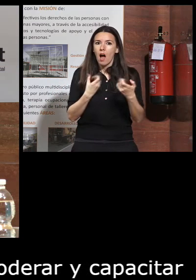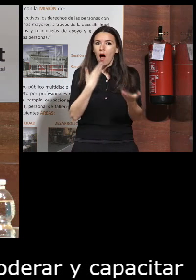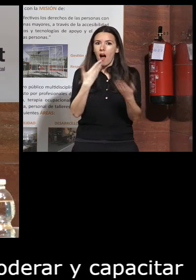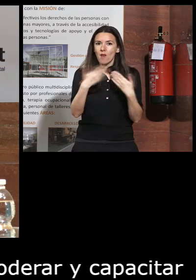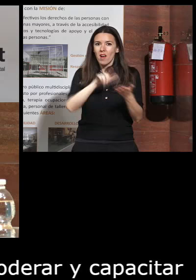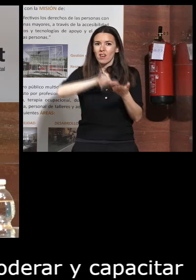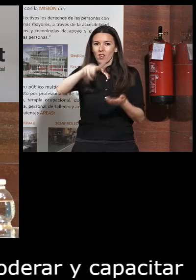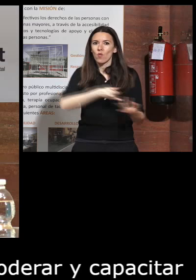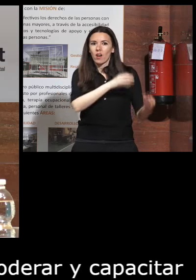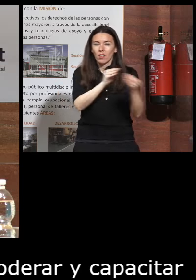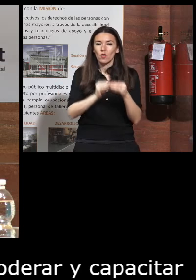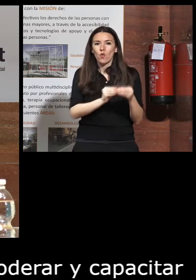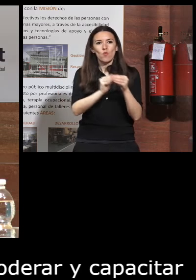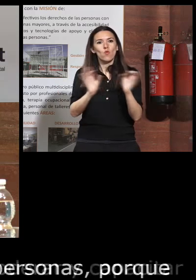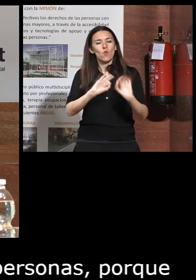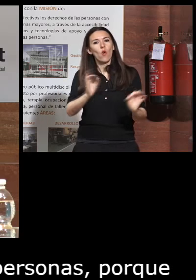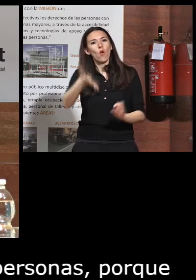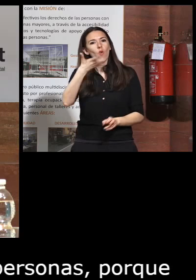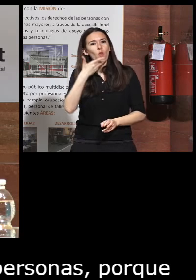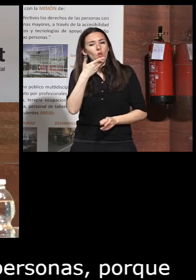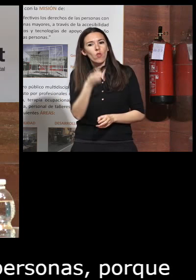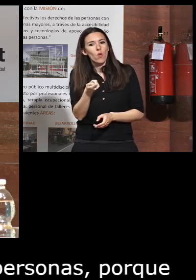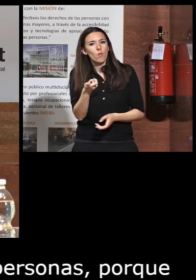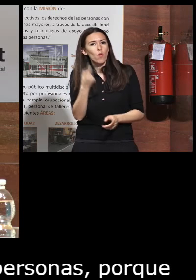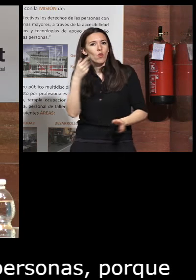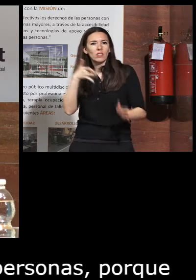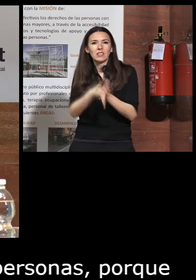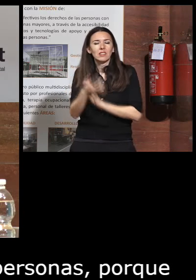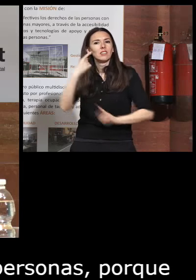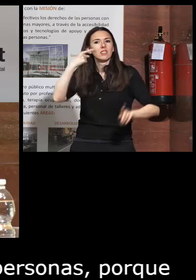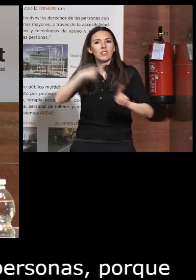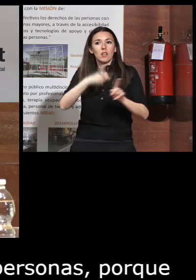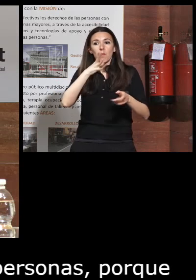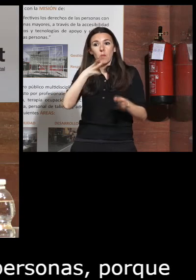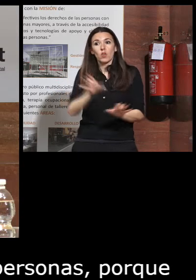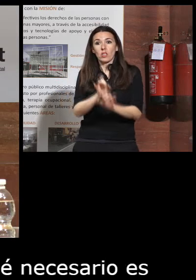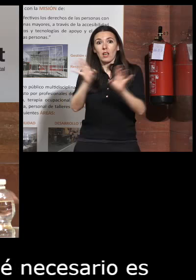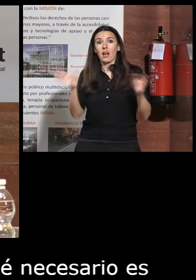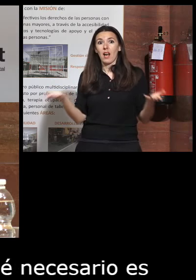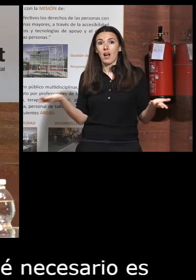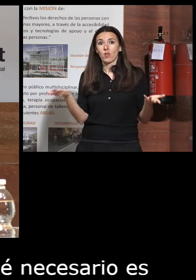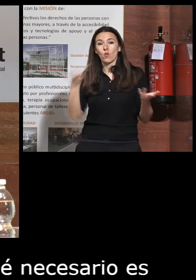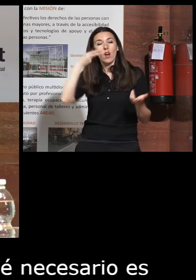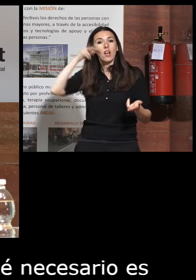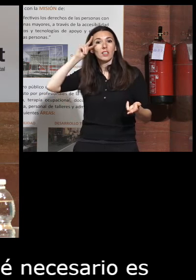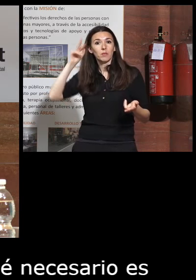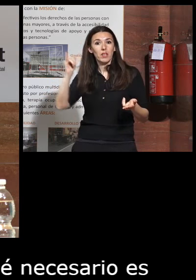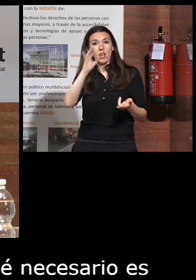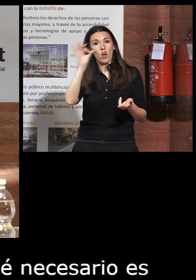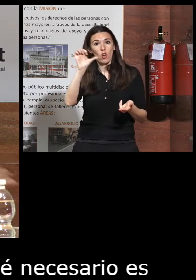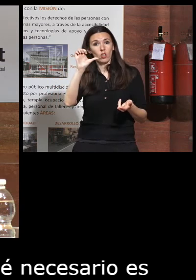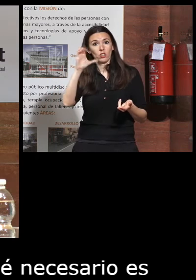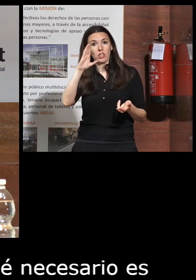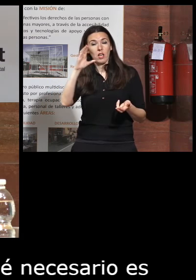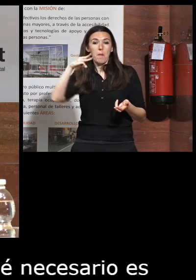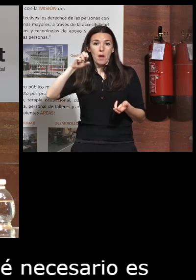ese lenguaje común o conocer un poco a qué nos referimos? porque claro la experiencia que José Carlos que